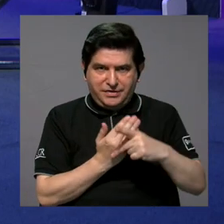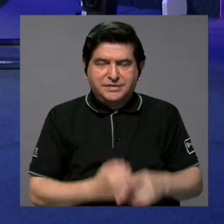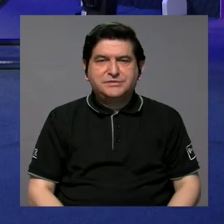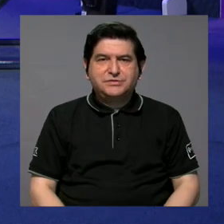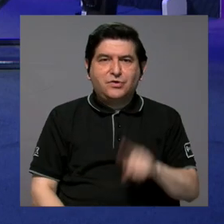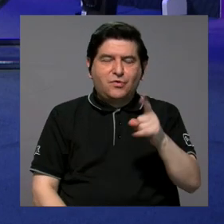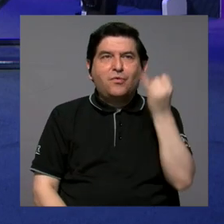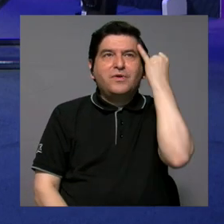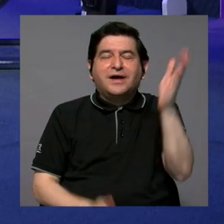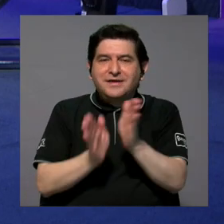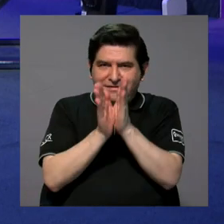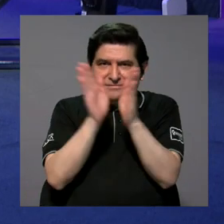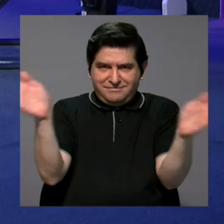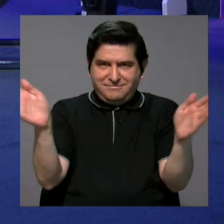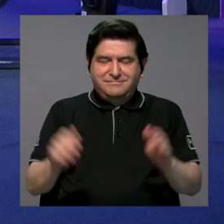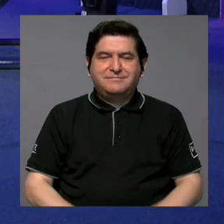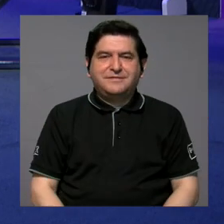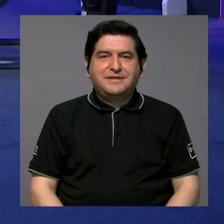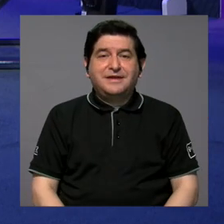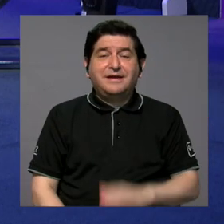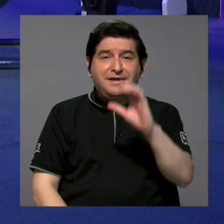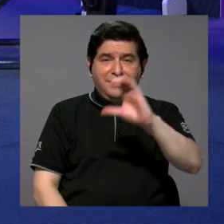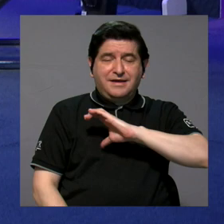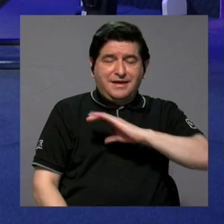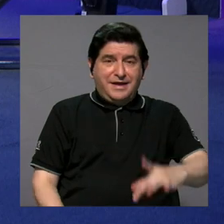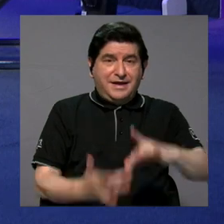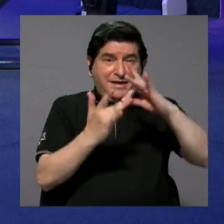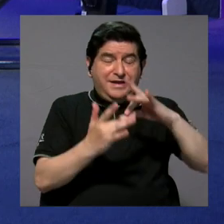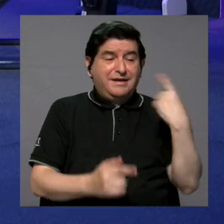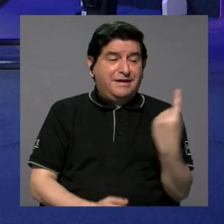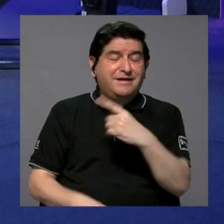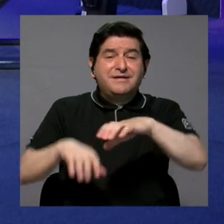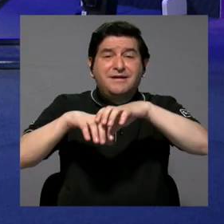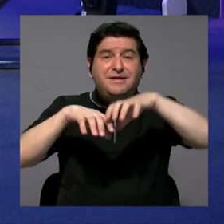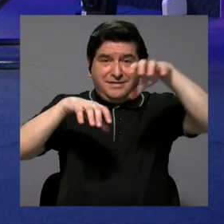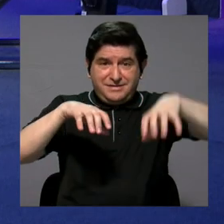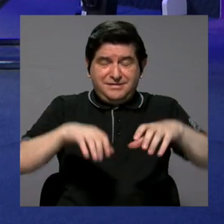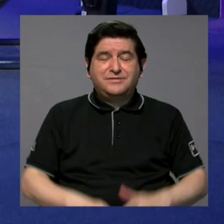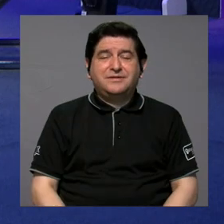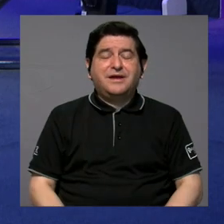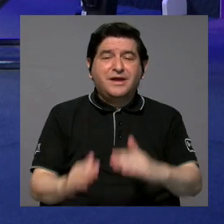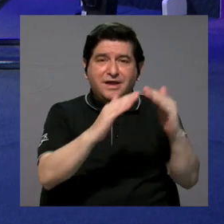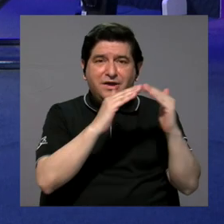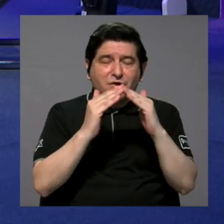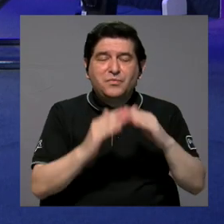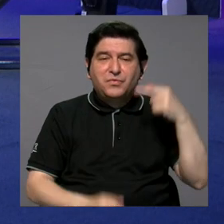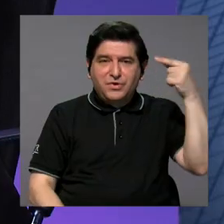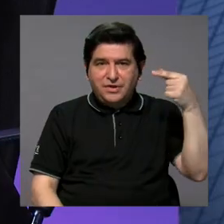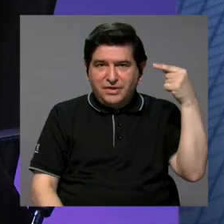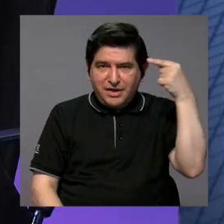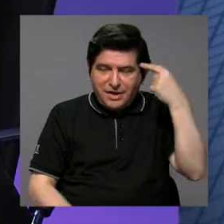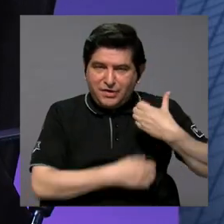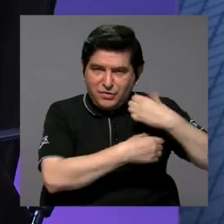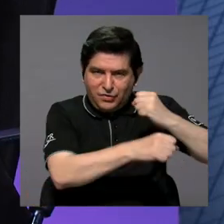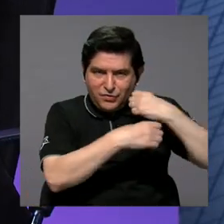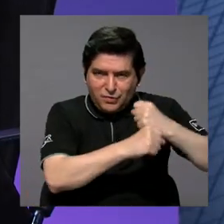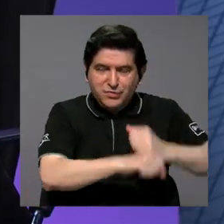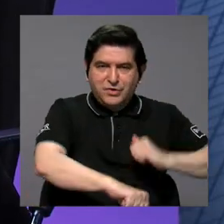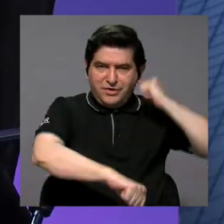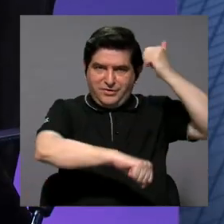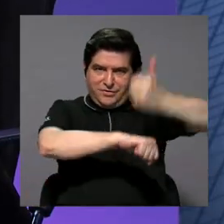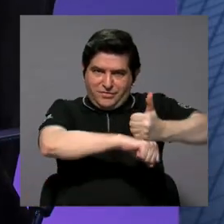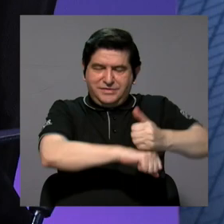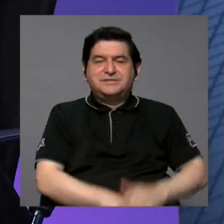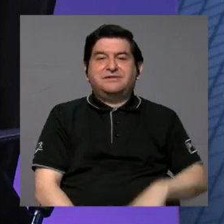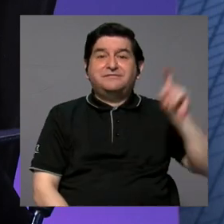una línea general y la particularidad se la va a ir dando cada comunidad, que es la parte del gobierno local, quien pone ahí sobre